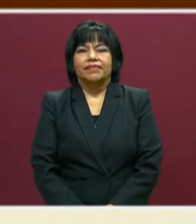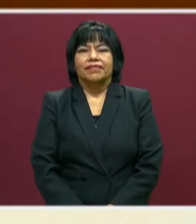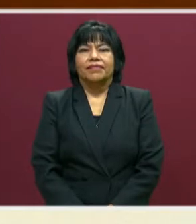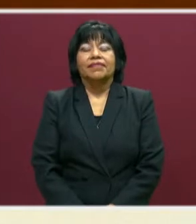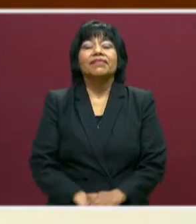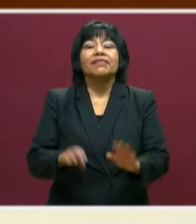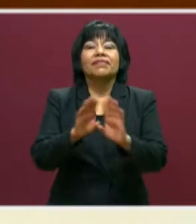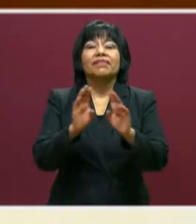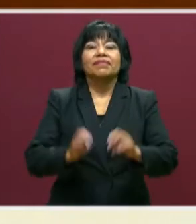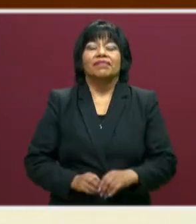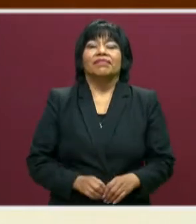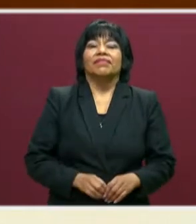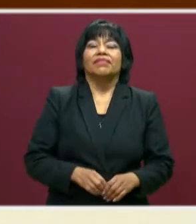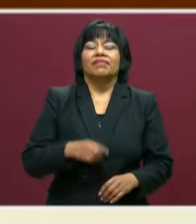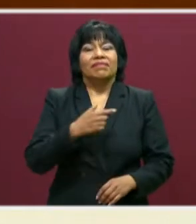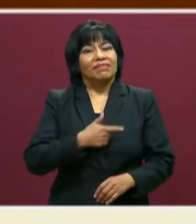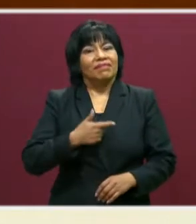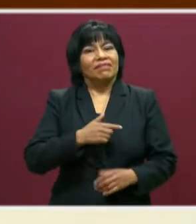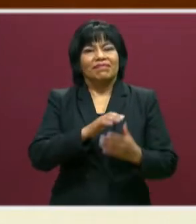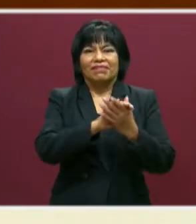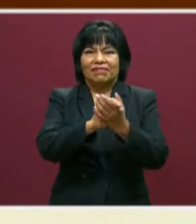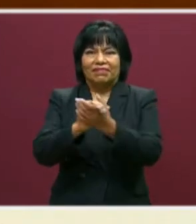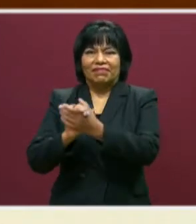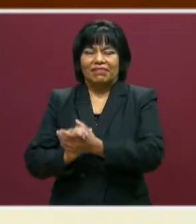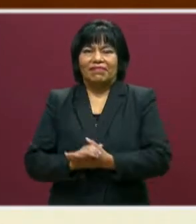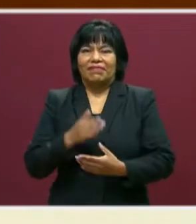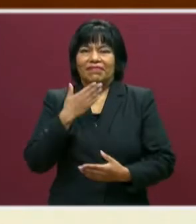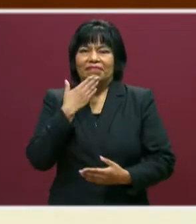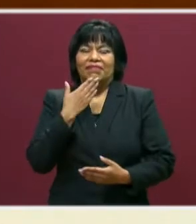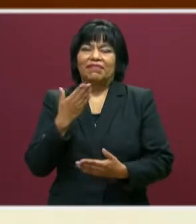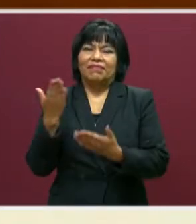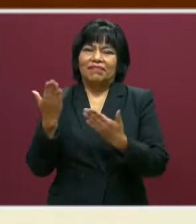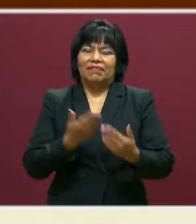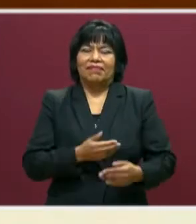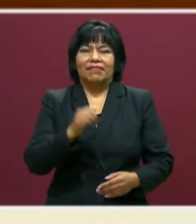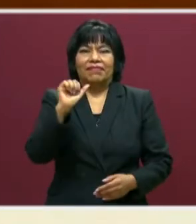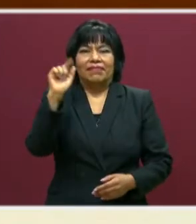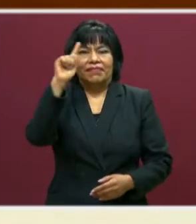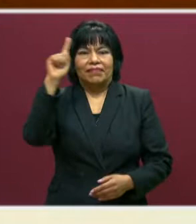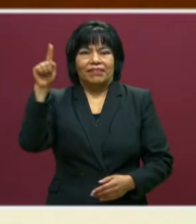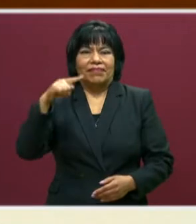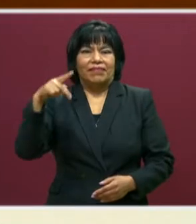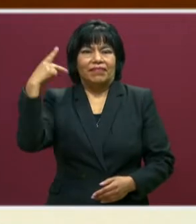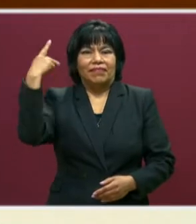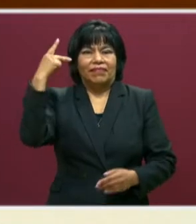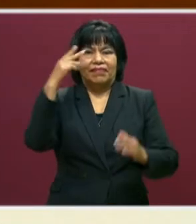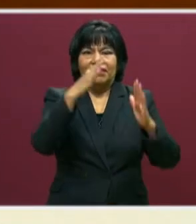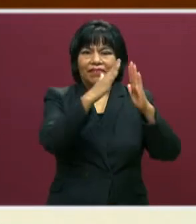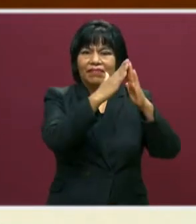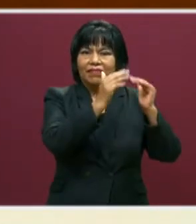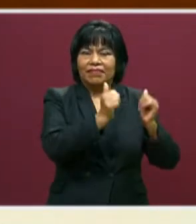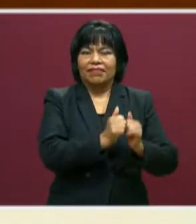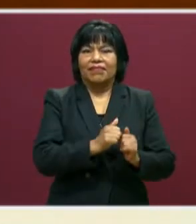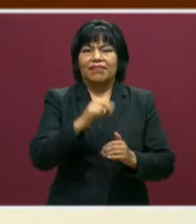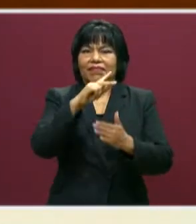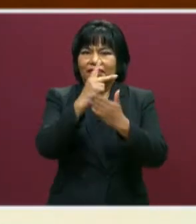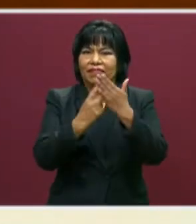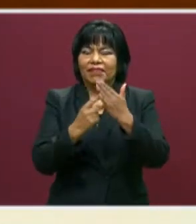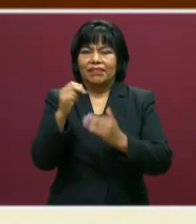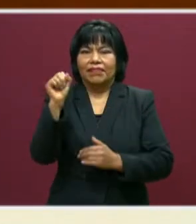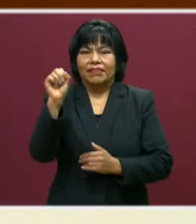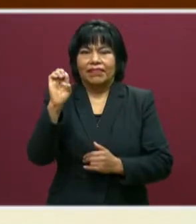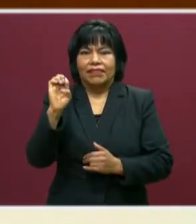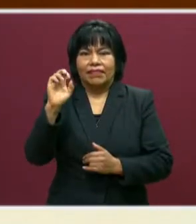¿Qué tal? ¿Cómo están? ¿Cómo le va? Me da muchísimo gusto saludarlos. Bienvenidos. Esto es De la A a la Z. Puebla en Casa. Un programa de la